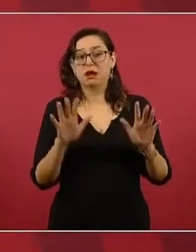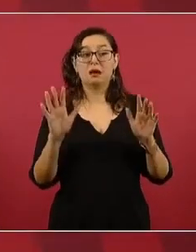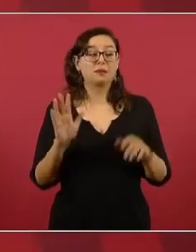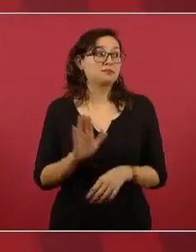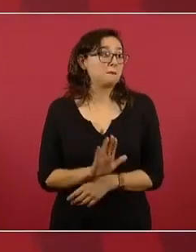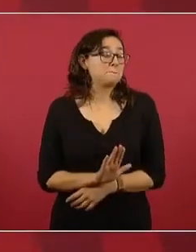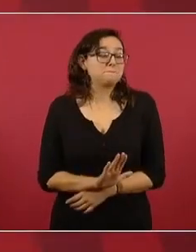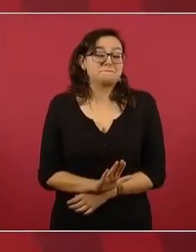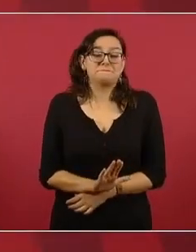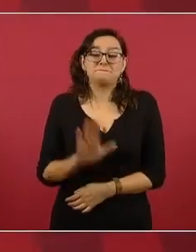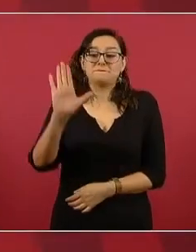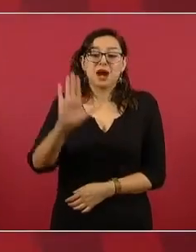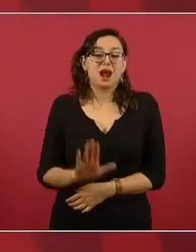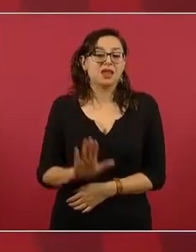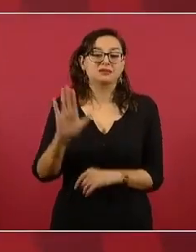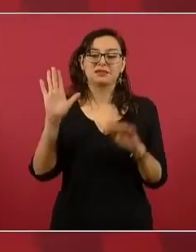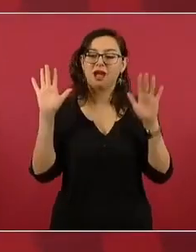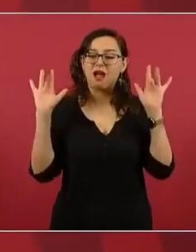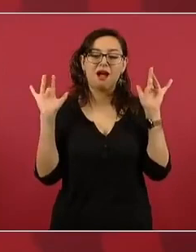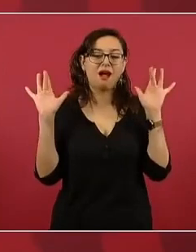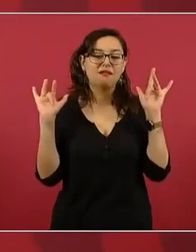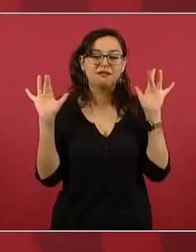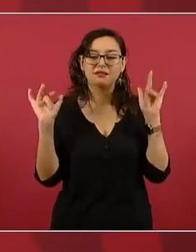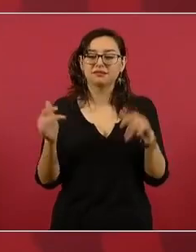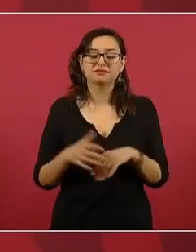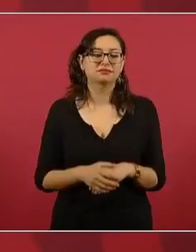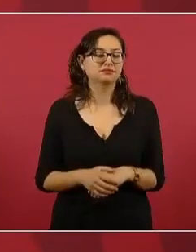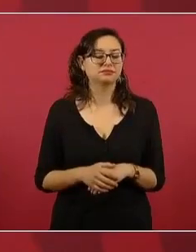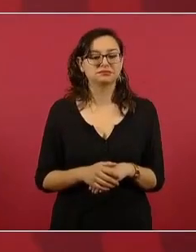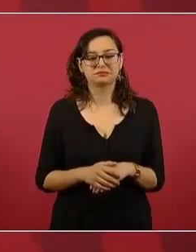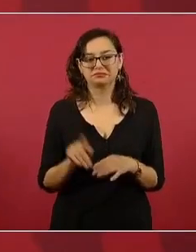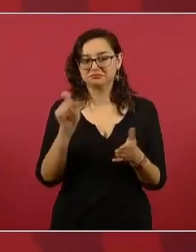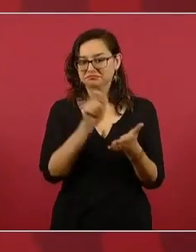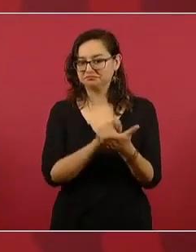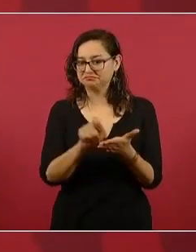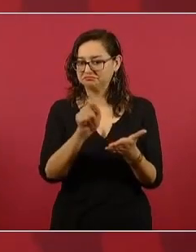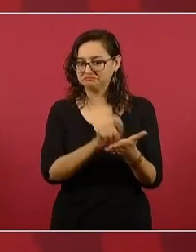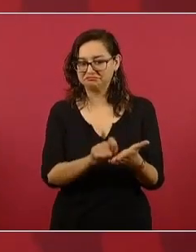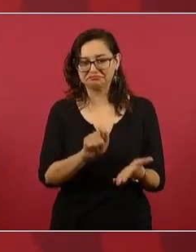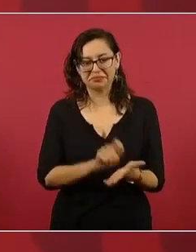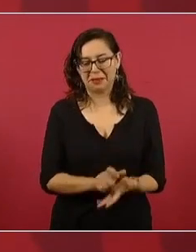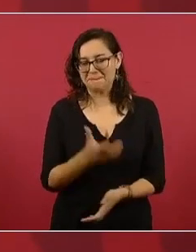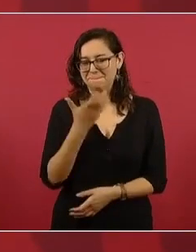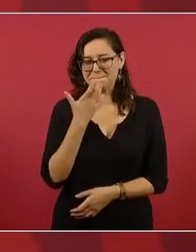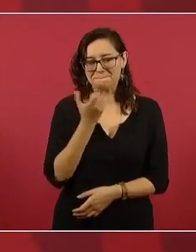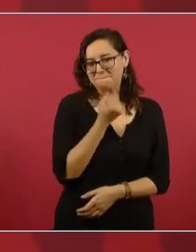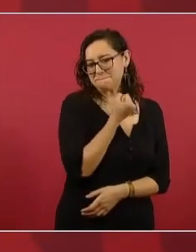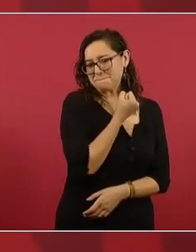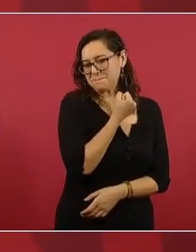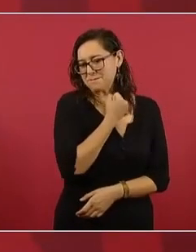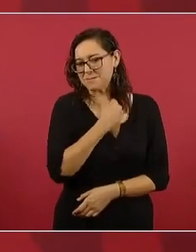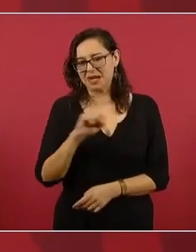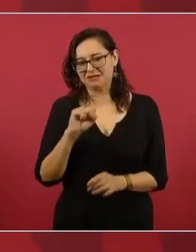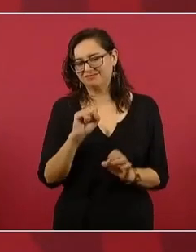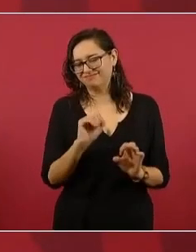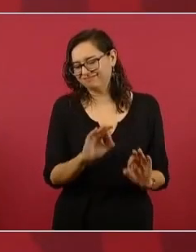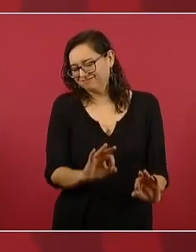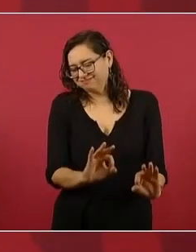de primer orden,